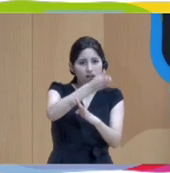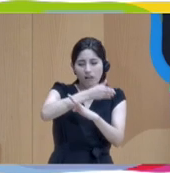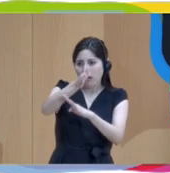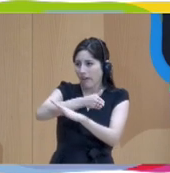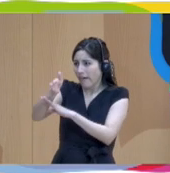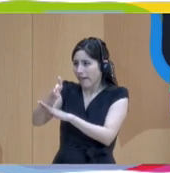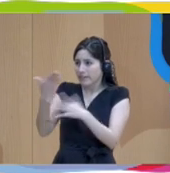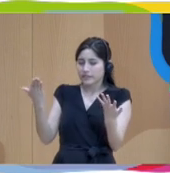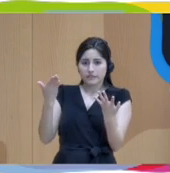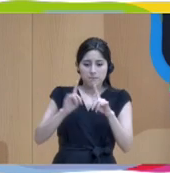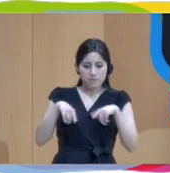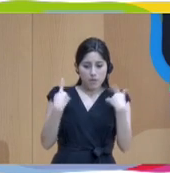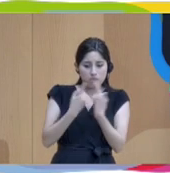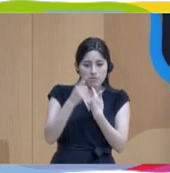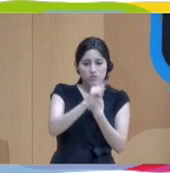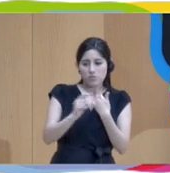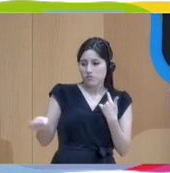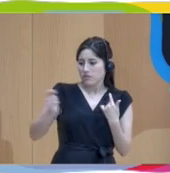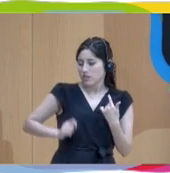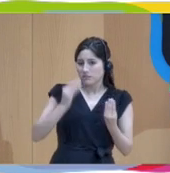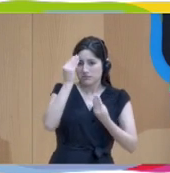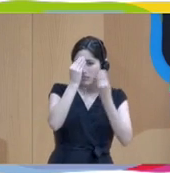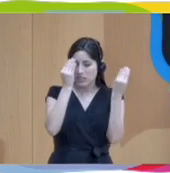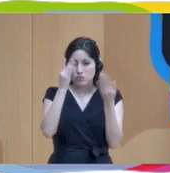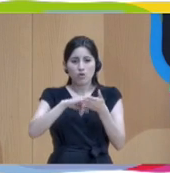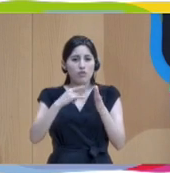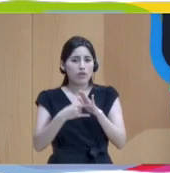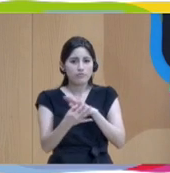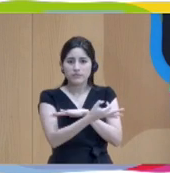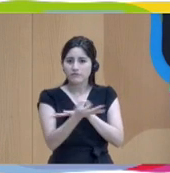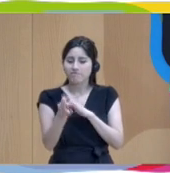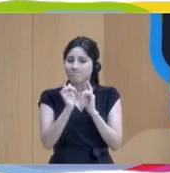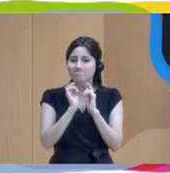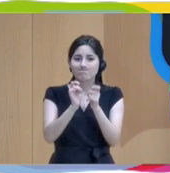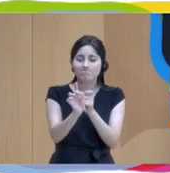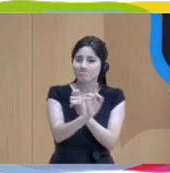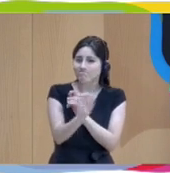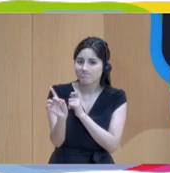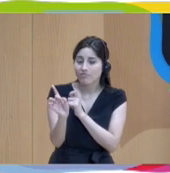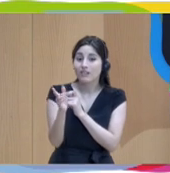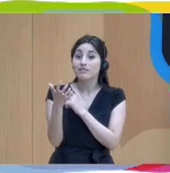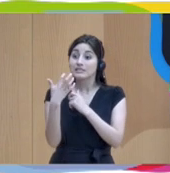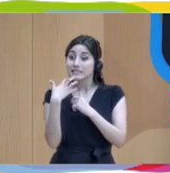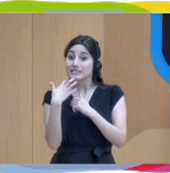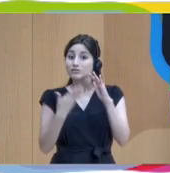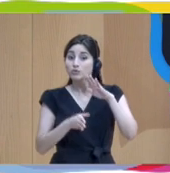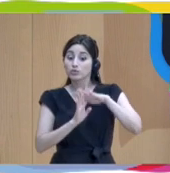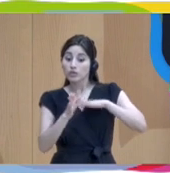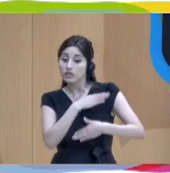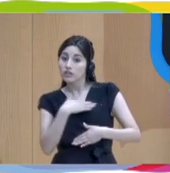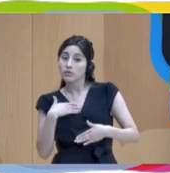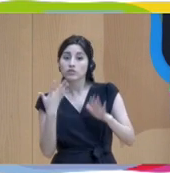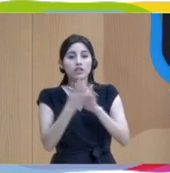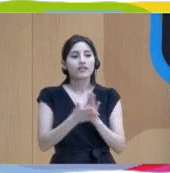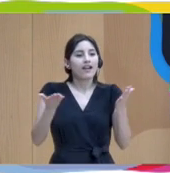estamos dando las soluciones adecuadas, pero para que eso siga adelante esto no se tiene que quedar en un